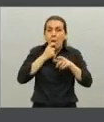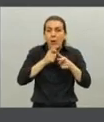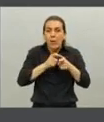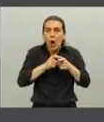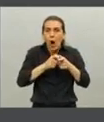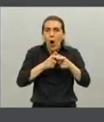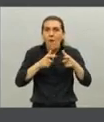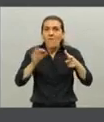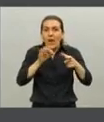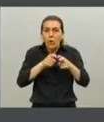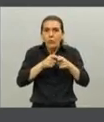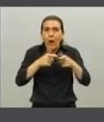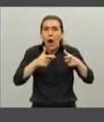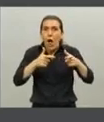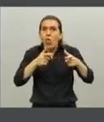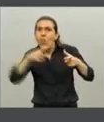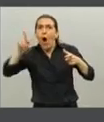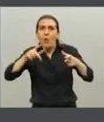del virus.